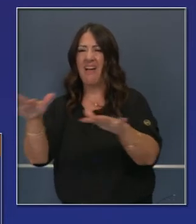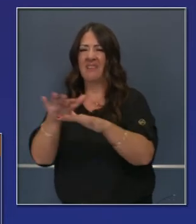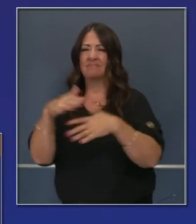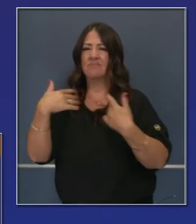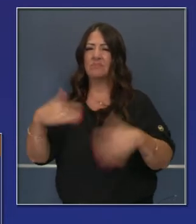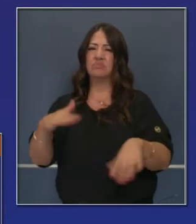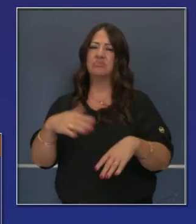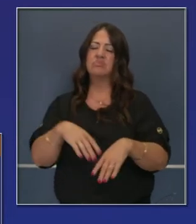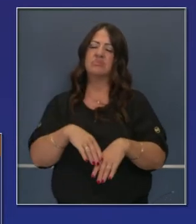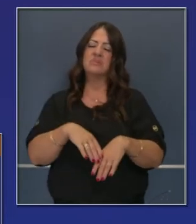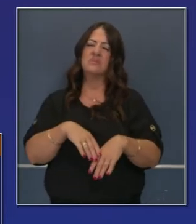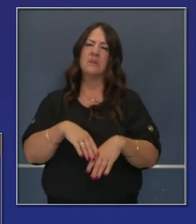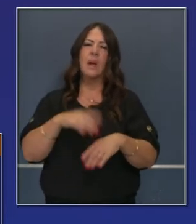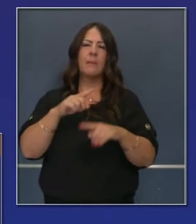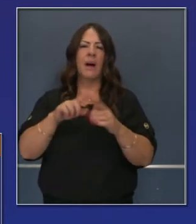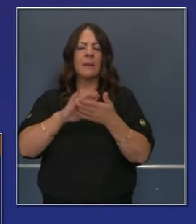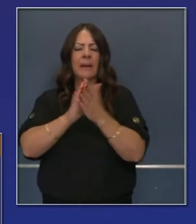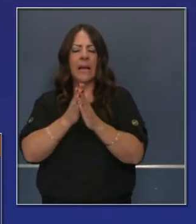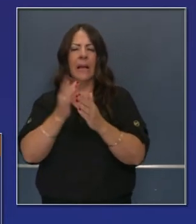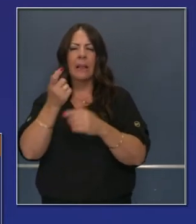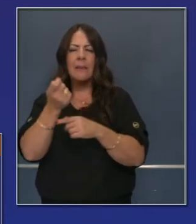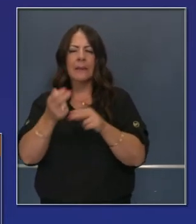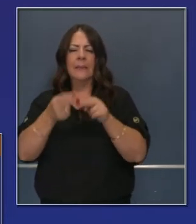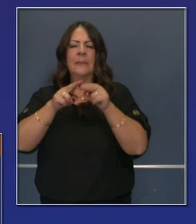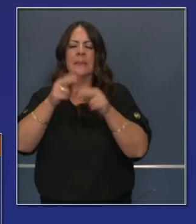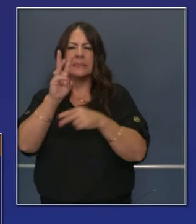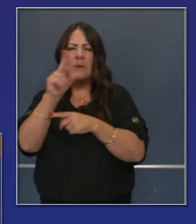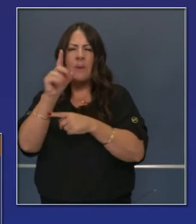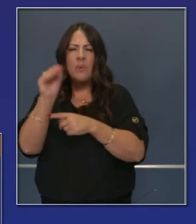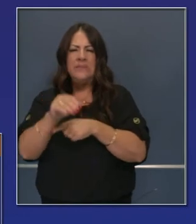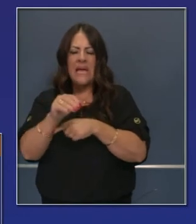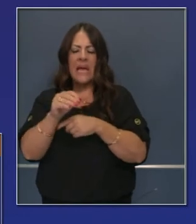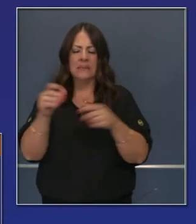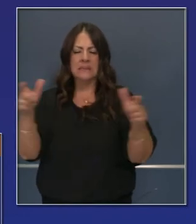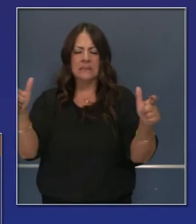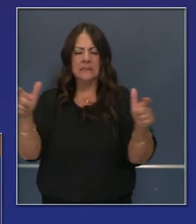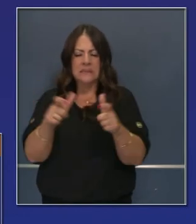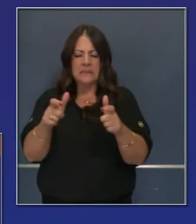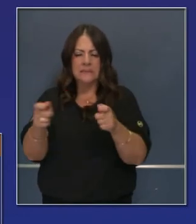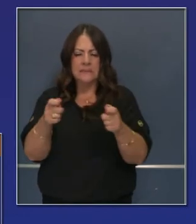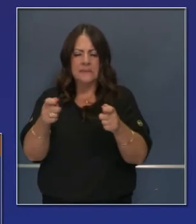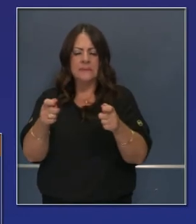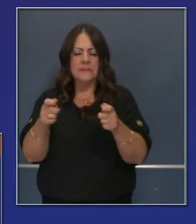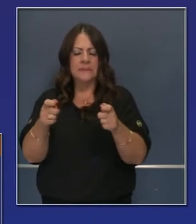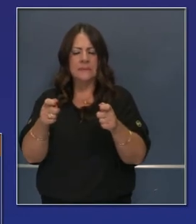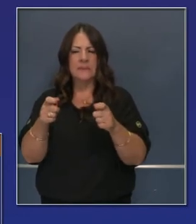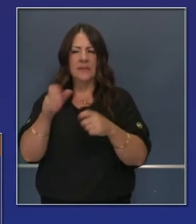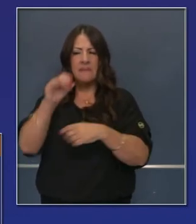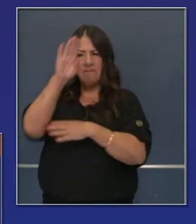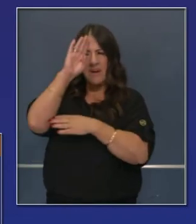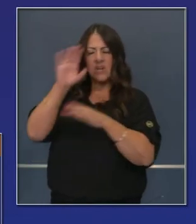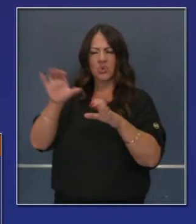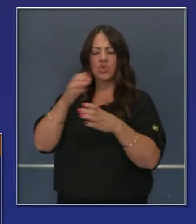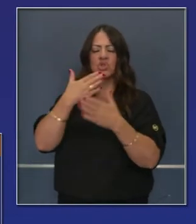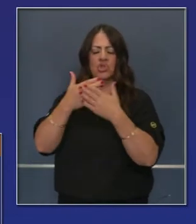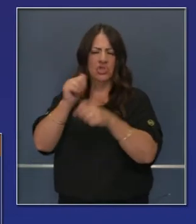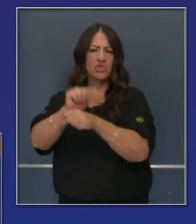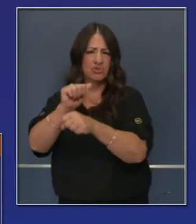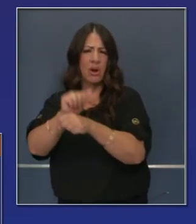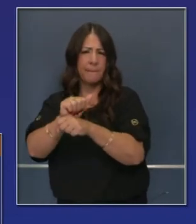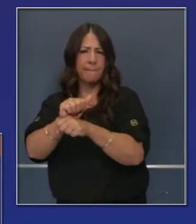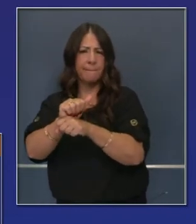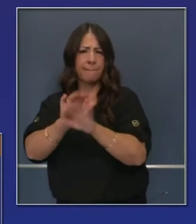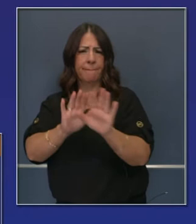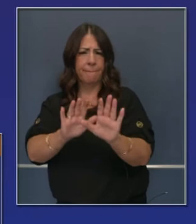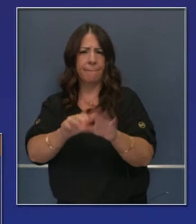semana pasada. Y en los últimos siete días, 61% contenidos con 350.000 acres quemados. De modo que hacen un trabajo muy